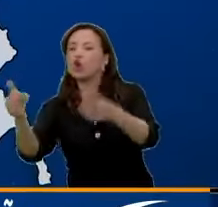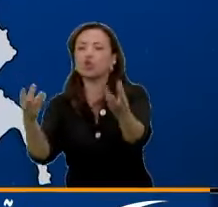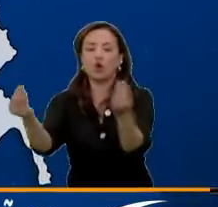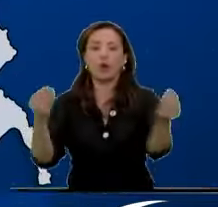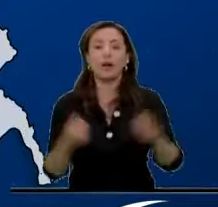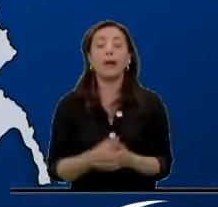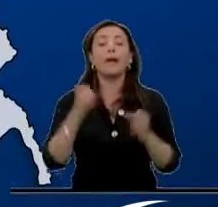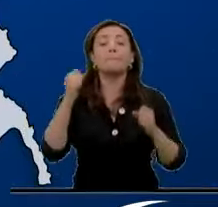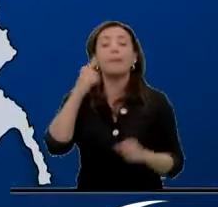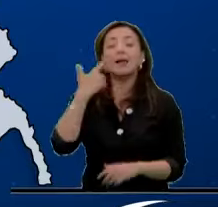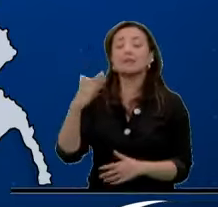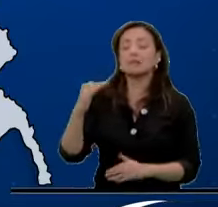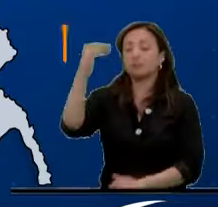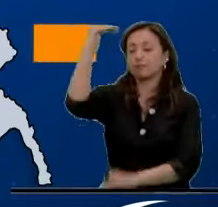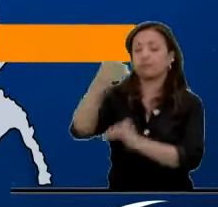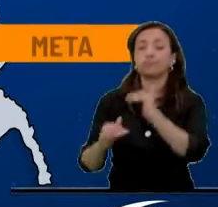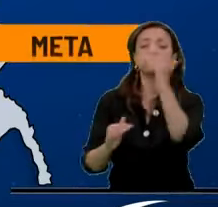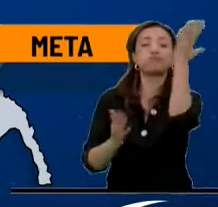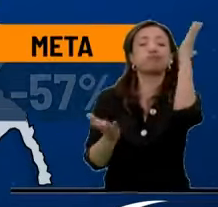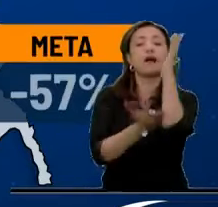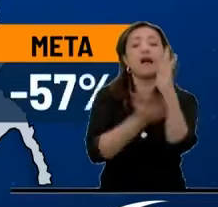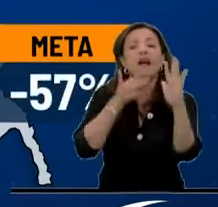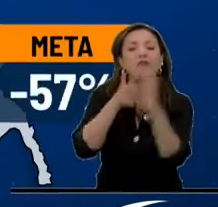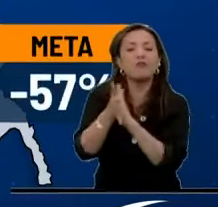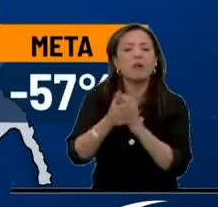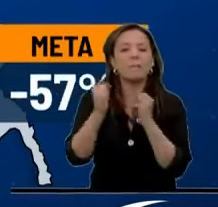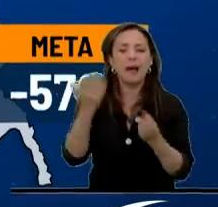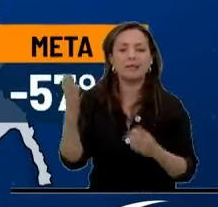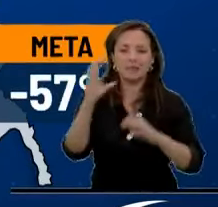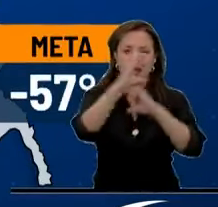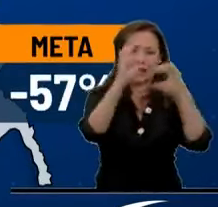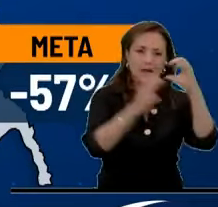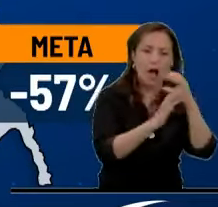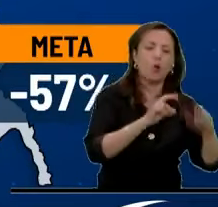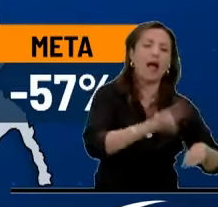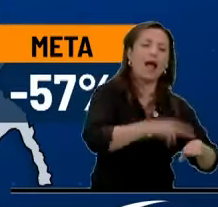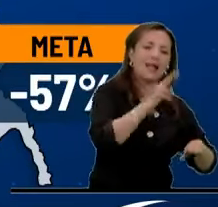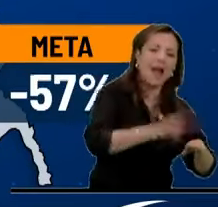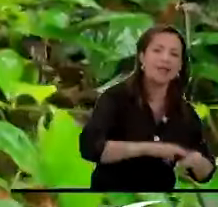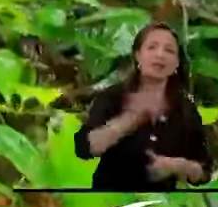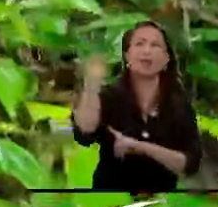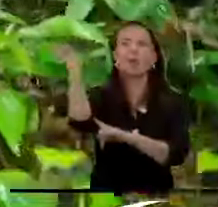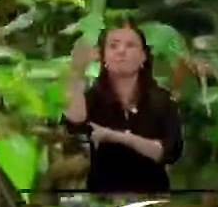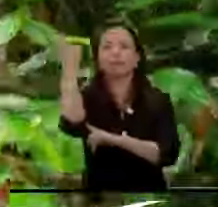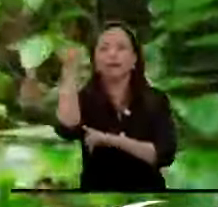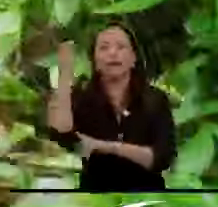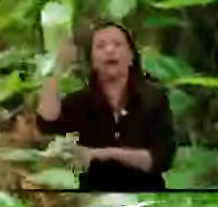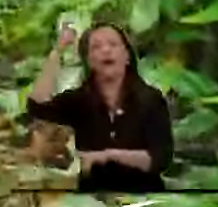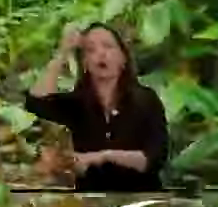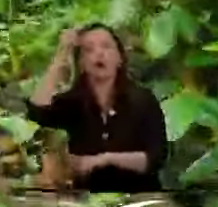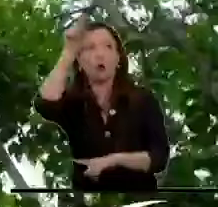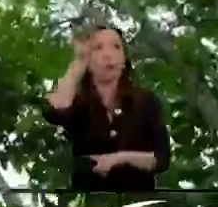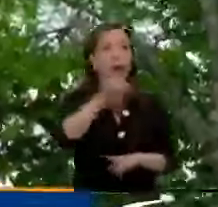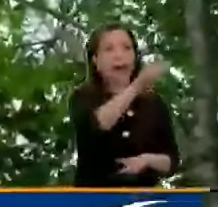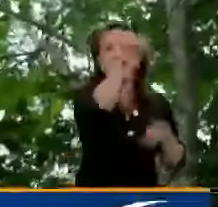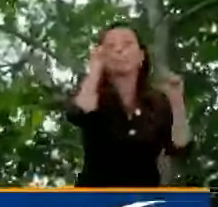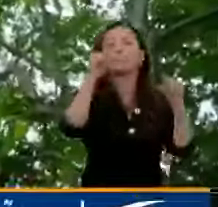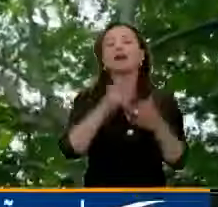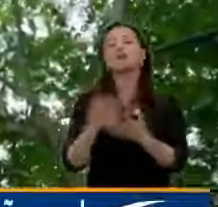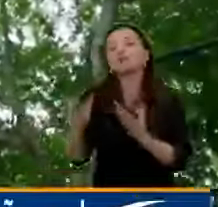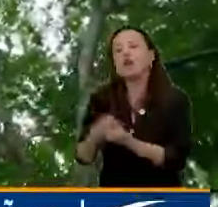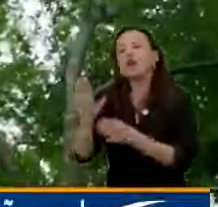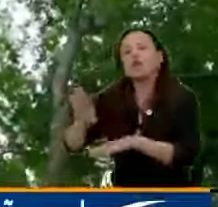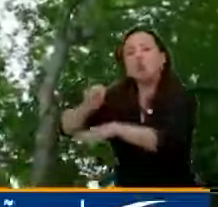más se redujo la tasa de deforestación son, según el informe, Cauca, Nariño, Meta y Córdoba. Organizaciones ambientales como